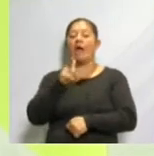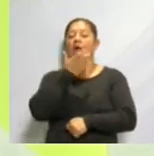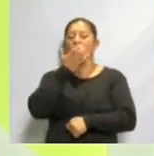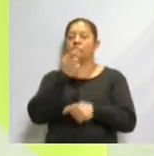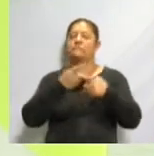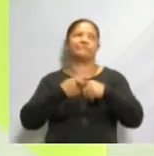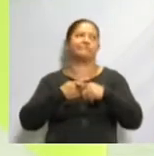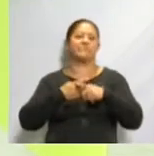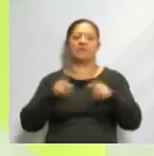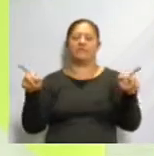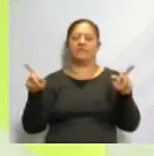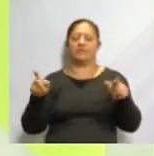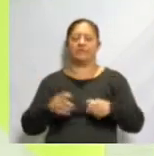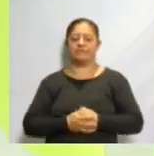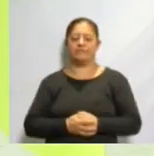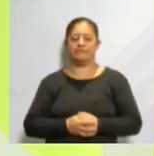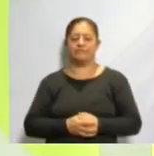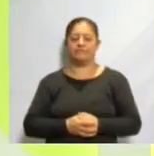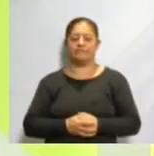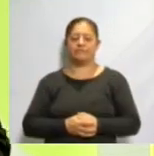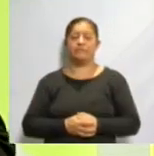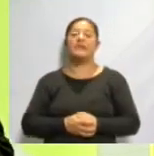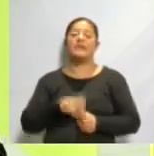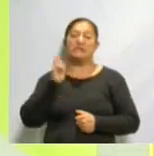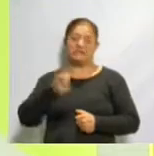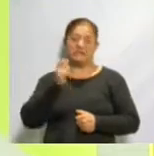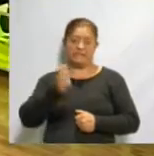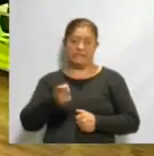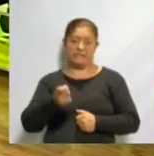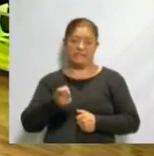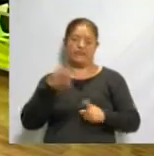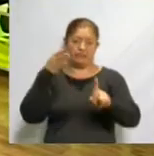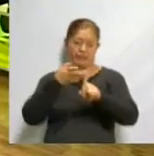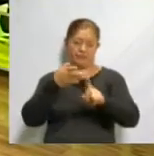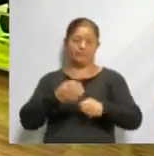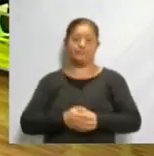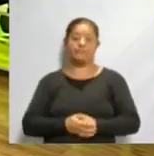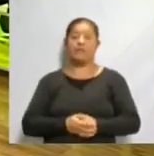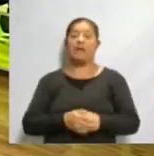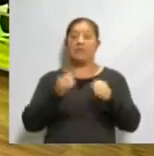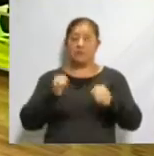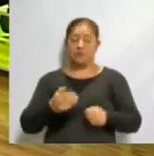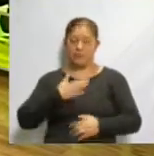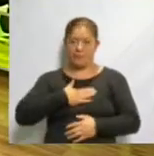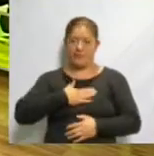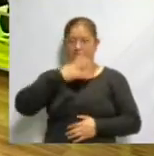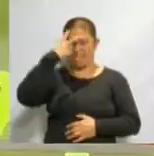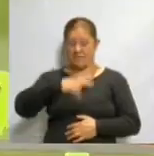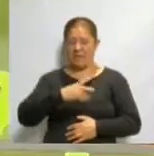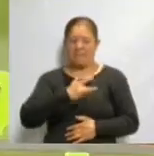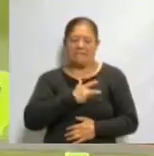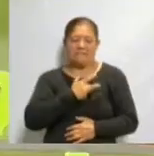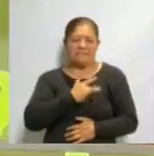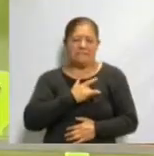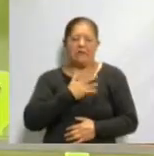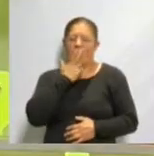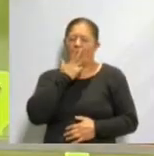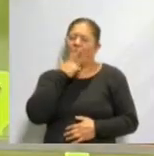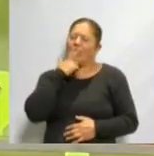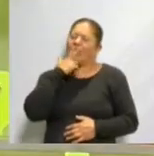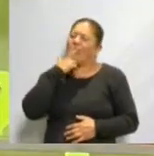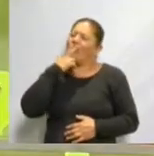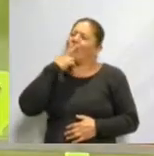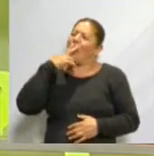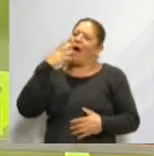diferentes en forma y significado. Sin duda, al ser mexicanos sentimos un profundo amor